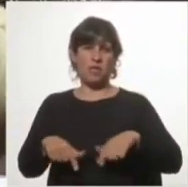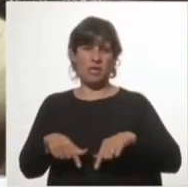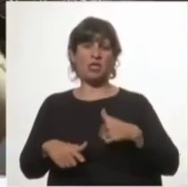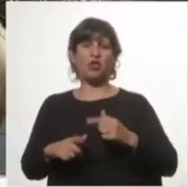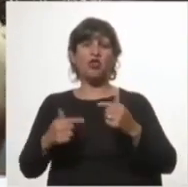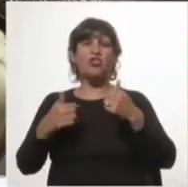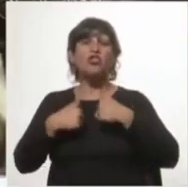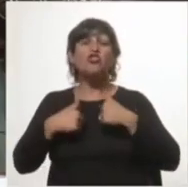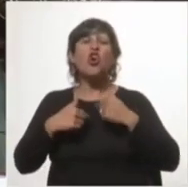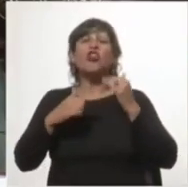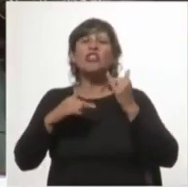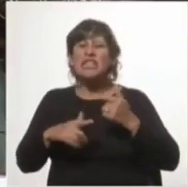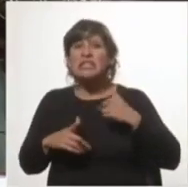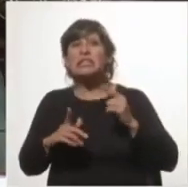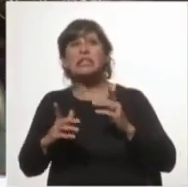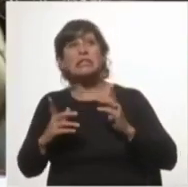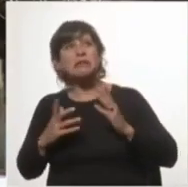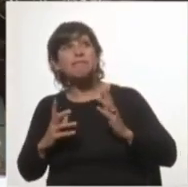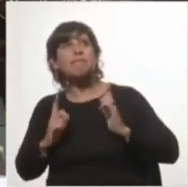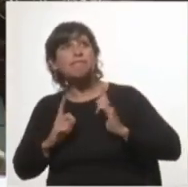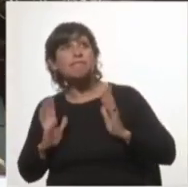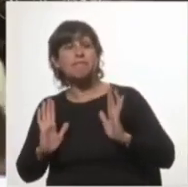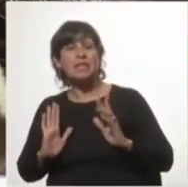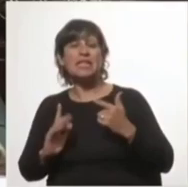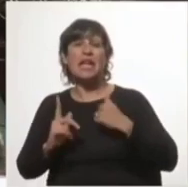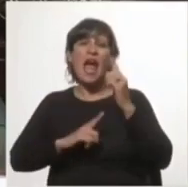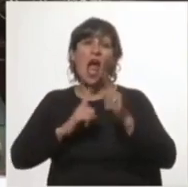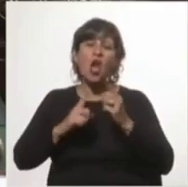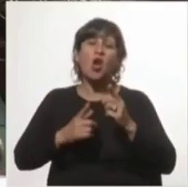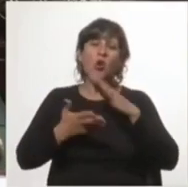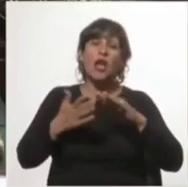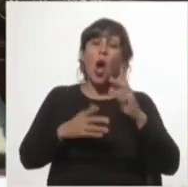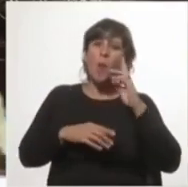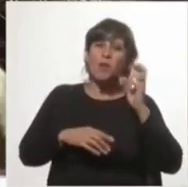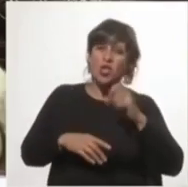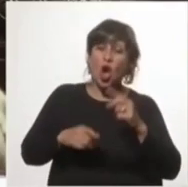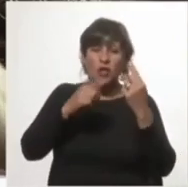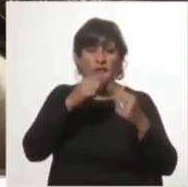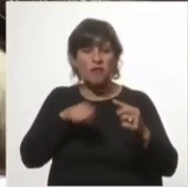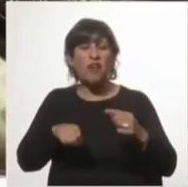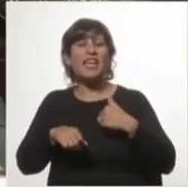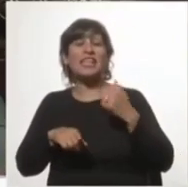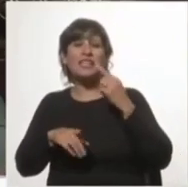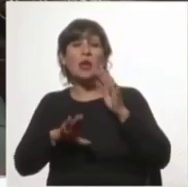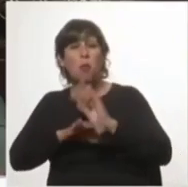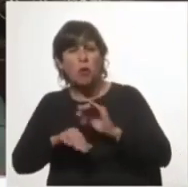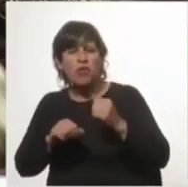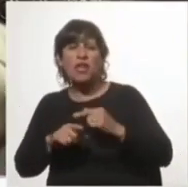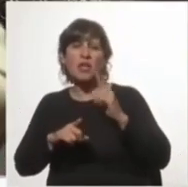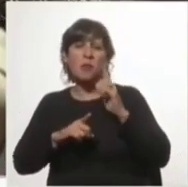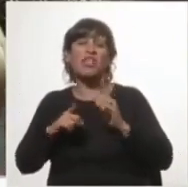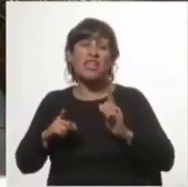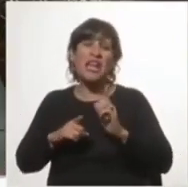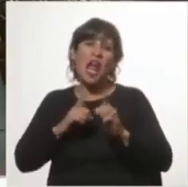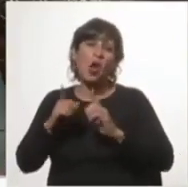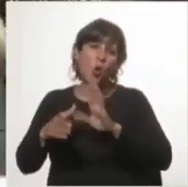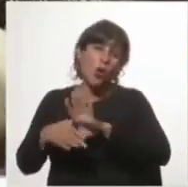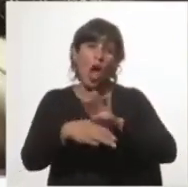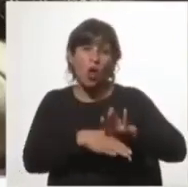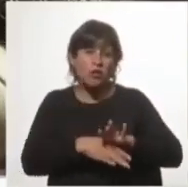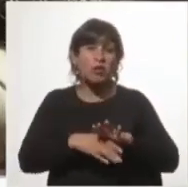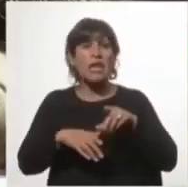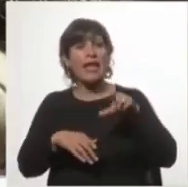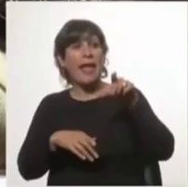Yo tenía expectativas de que en algunos casos opinando diferente pudiéramos tener alguna coincidencia de que él tenía